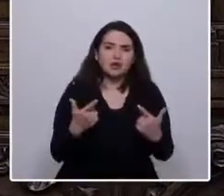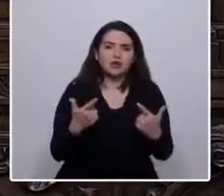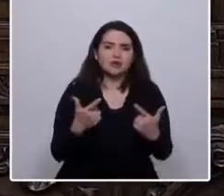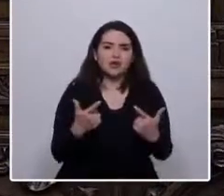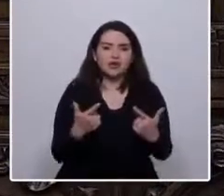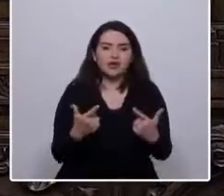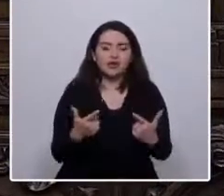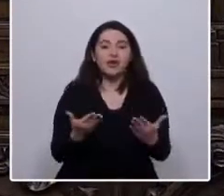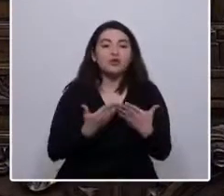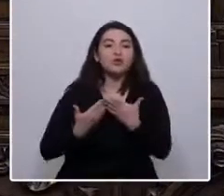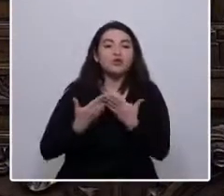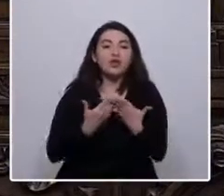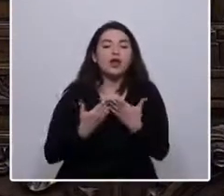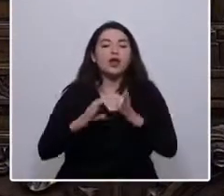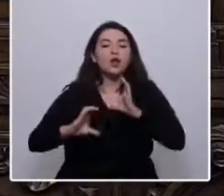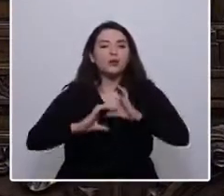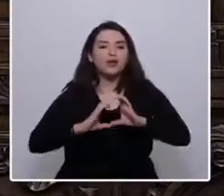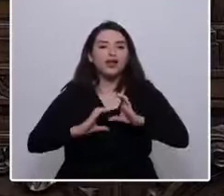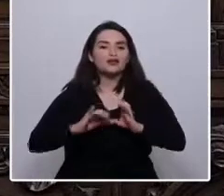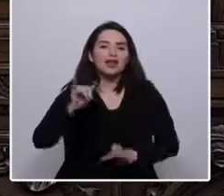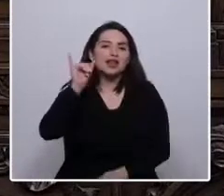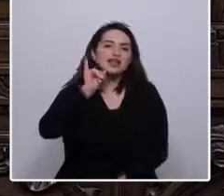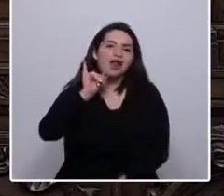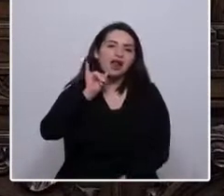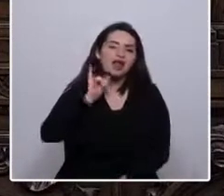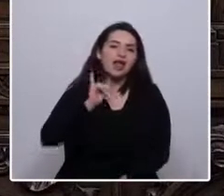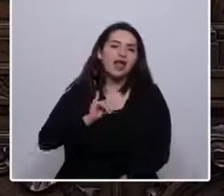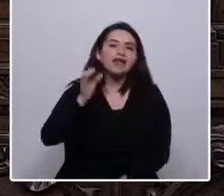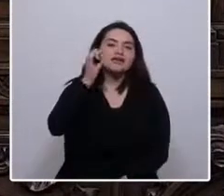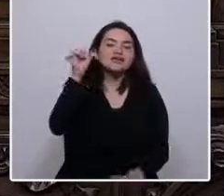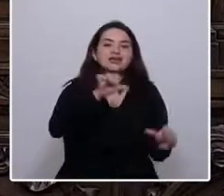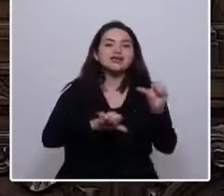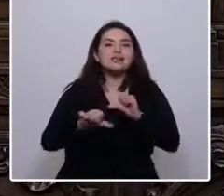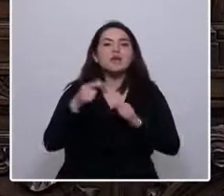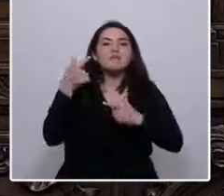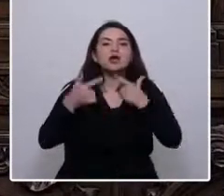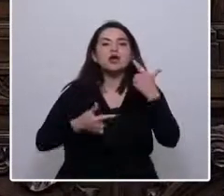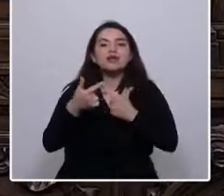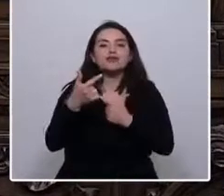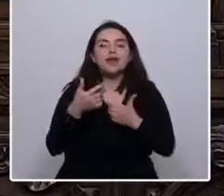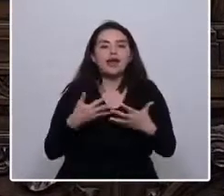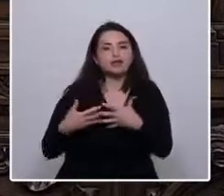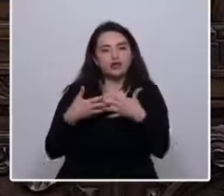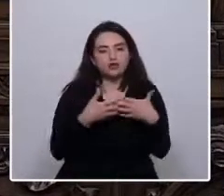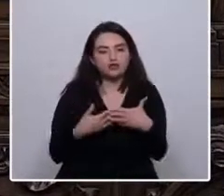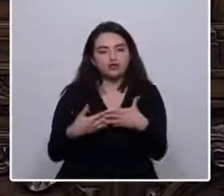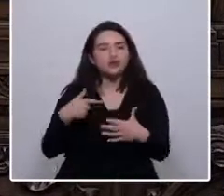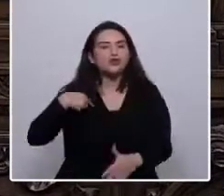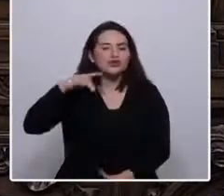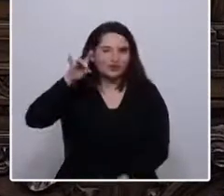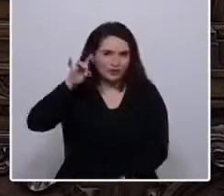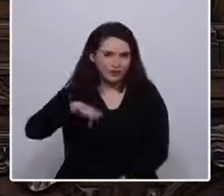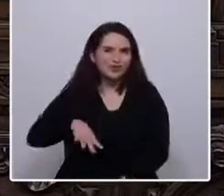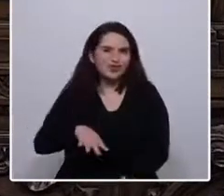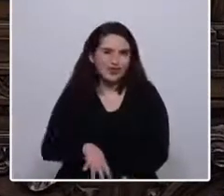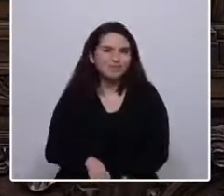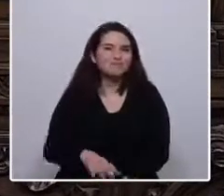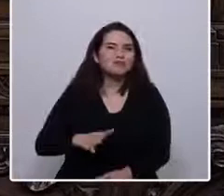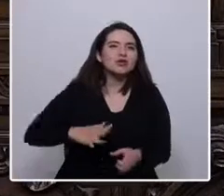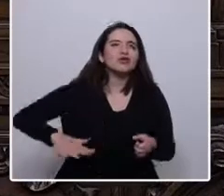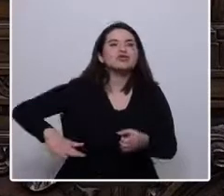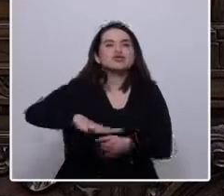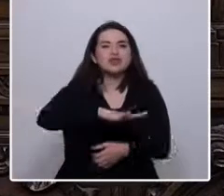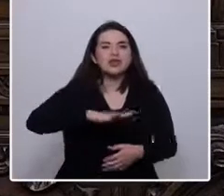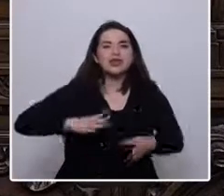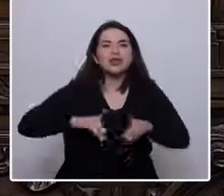suerte de estudiar comunicaciones en Italia y ciencias políticas en Estados Unidos. Y conocer la vía de la socialdemocracia